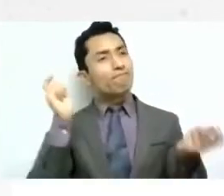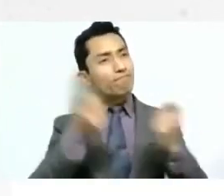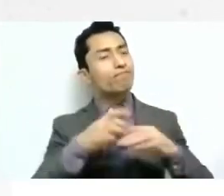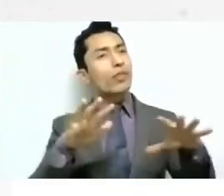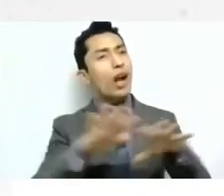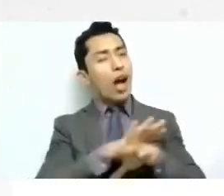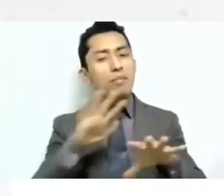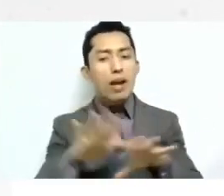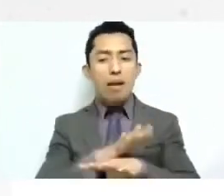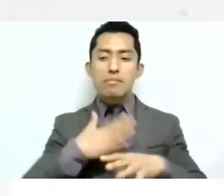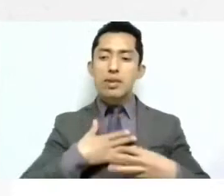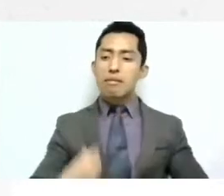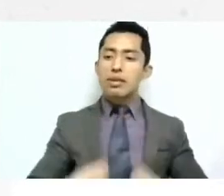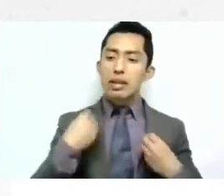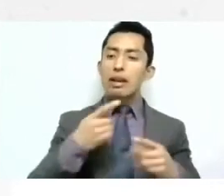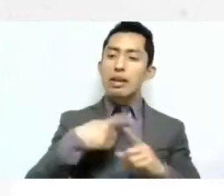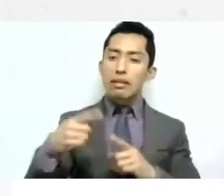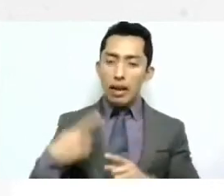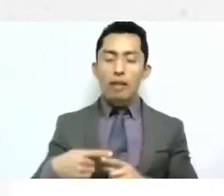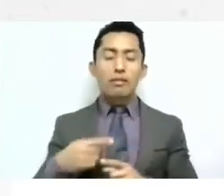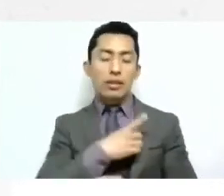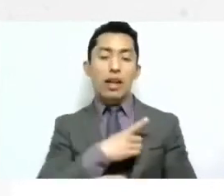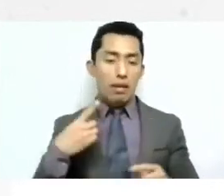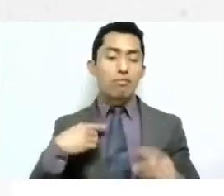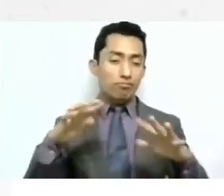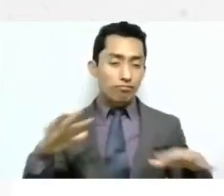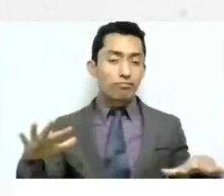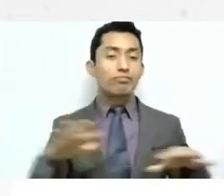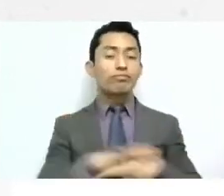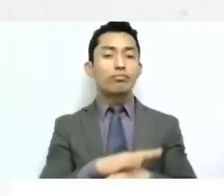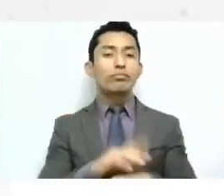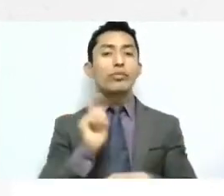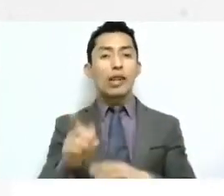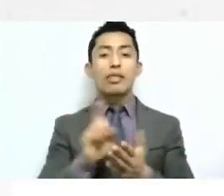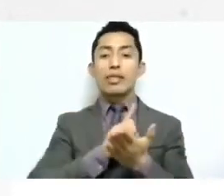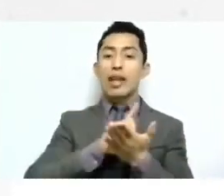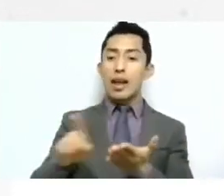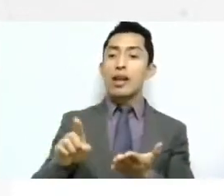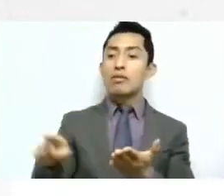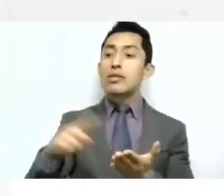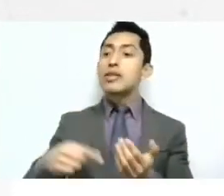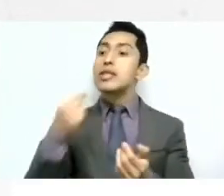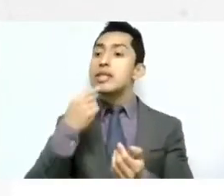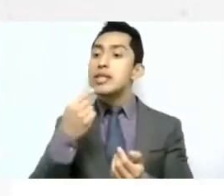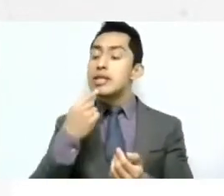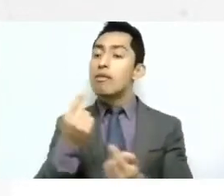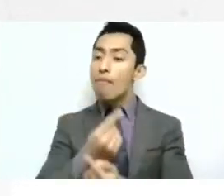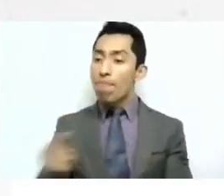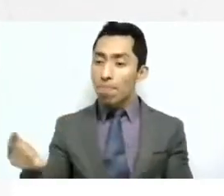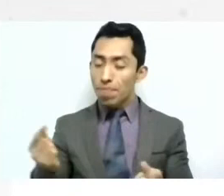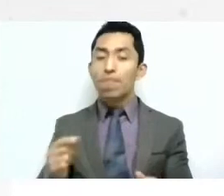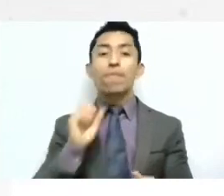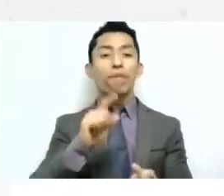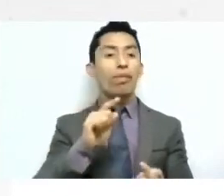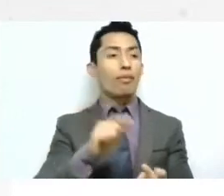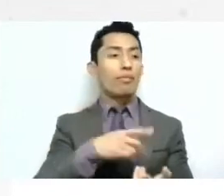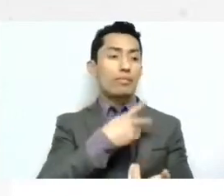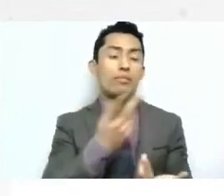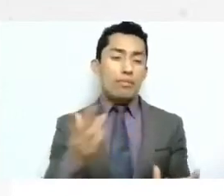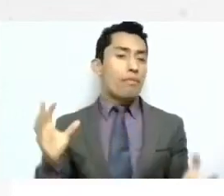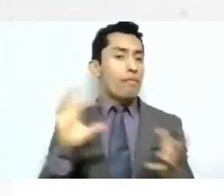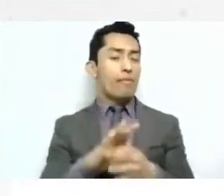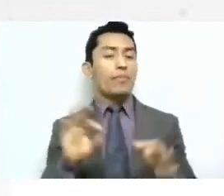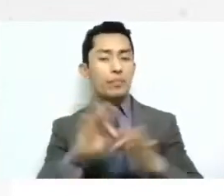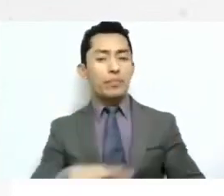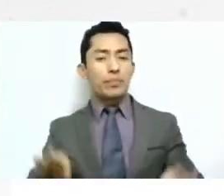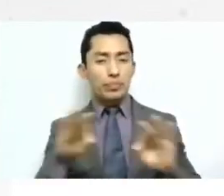la vida entonces ¿cómo se van uniendo el interés superior del menor también? porque antes aquí en esta